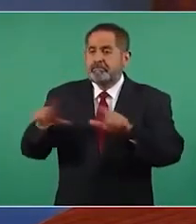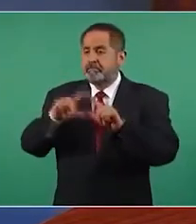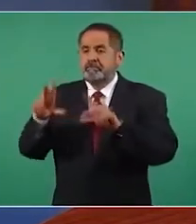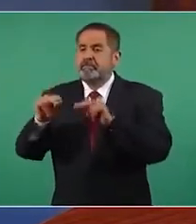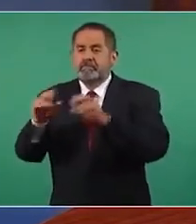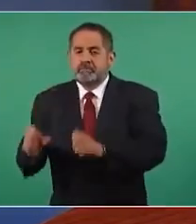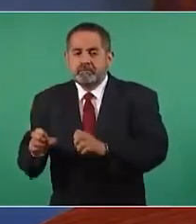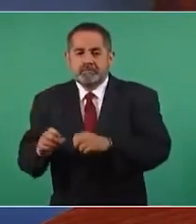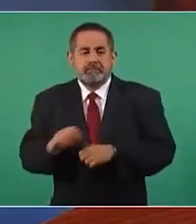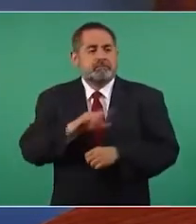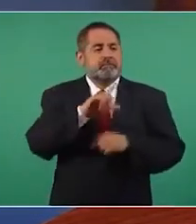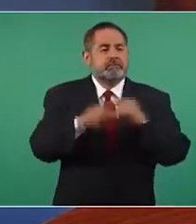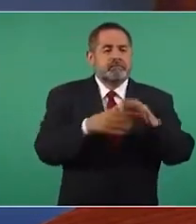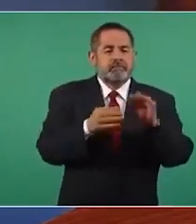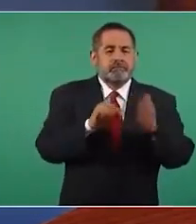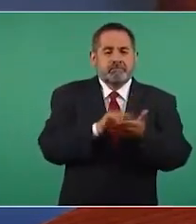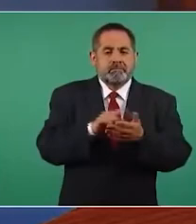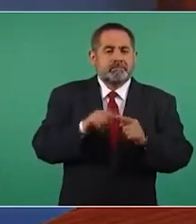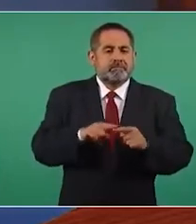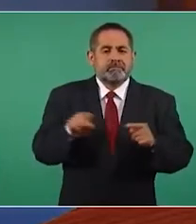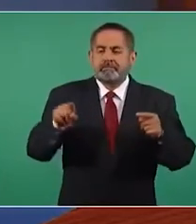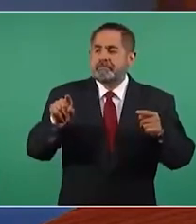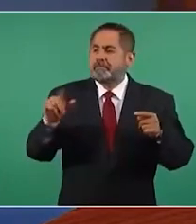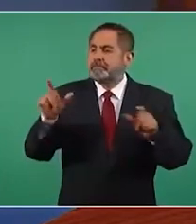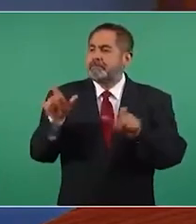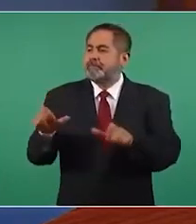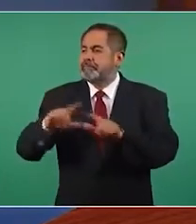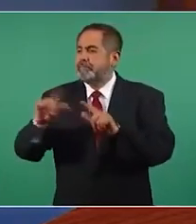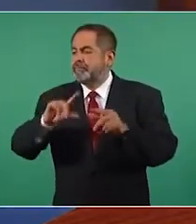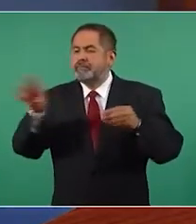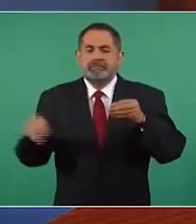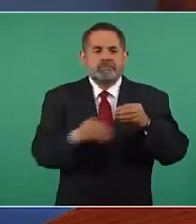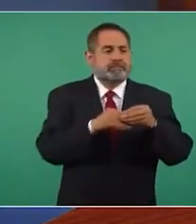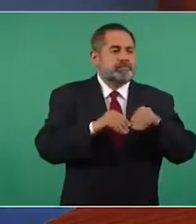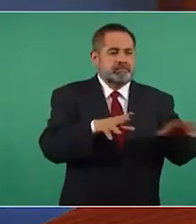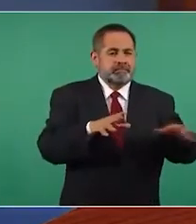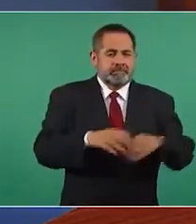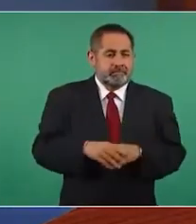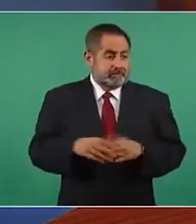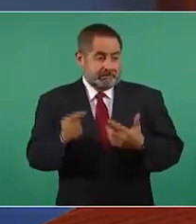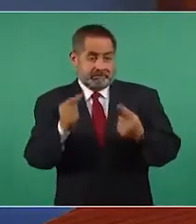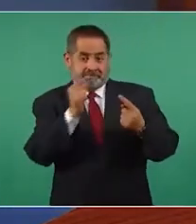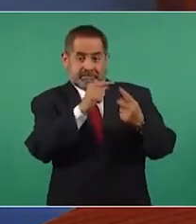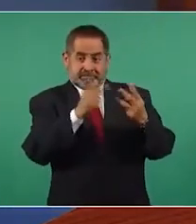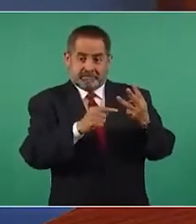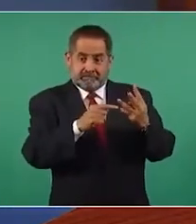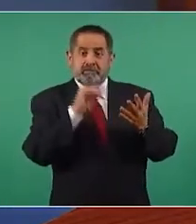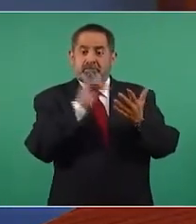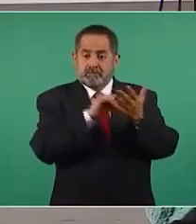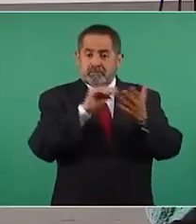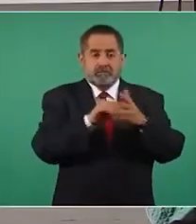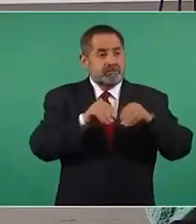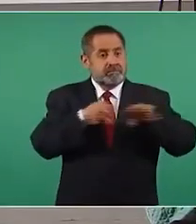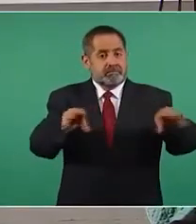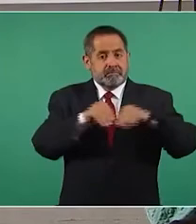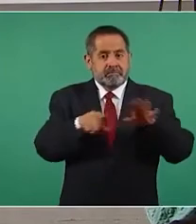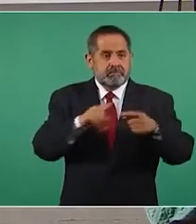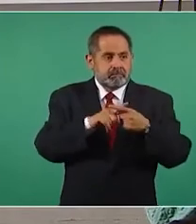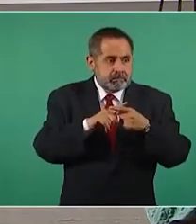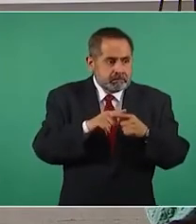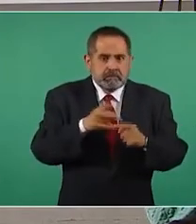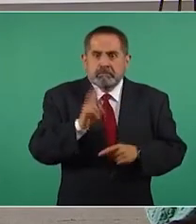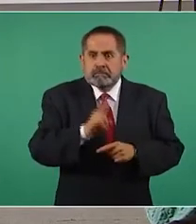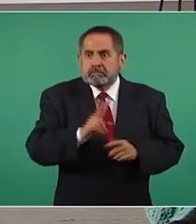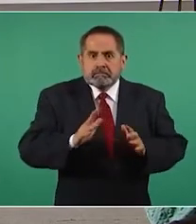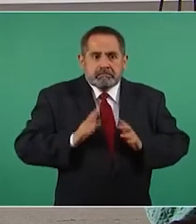tarde, en otro tuit, cita el tuit de la Guardia Nacional, pero estos tuits siguen y siguen teniendo interacción.